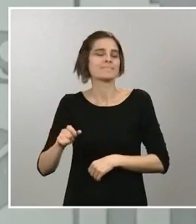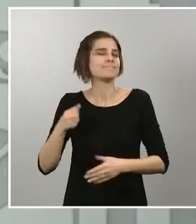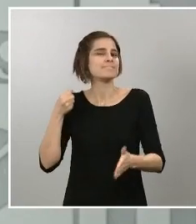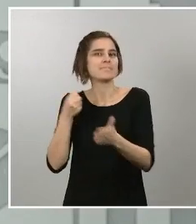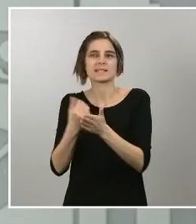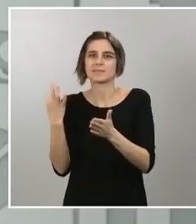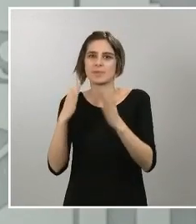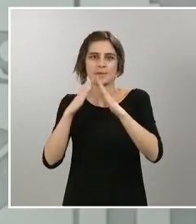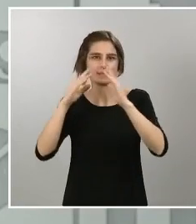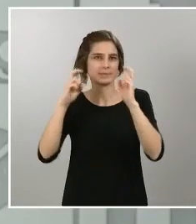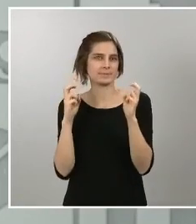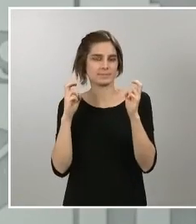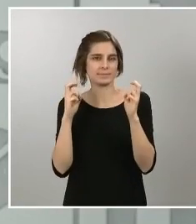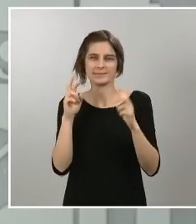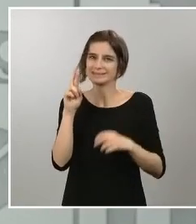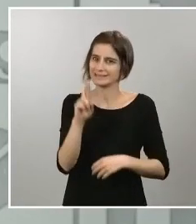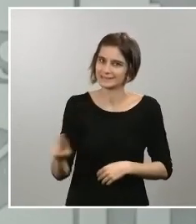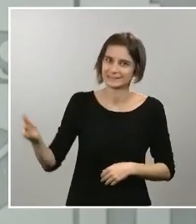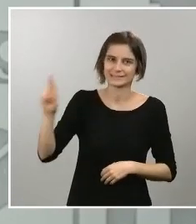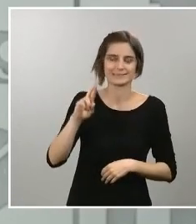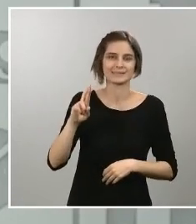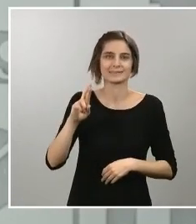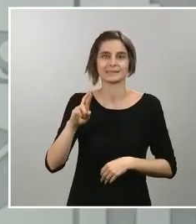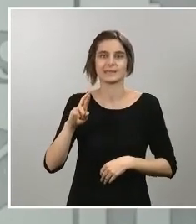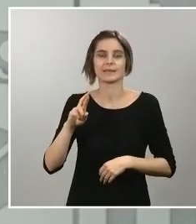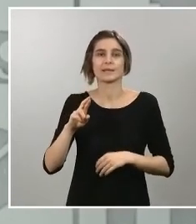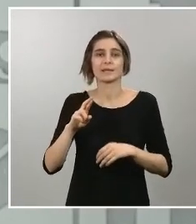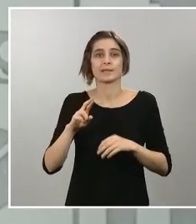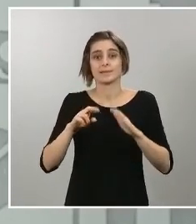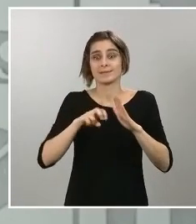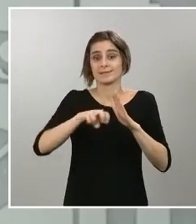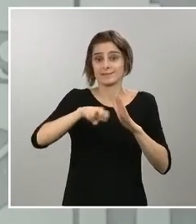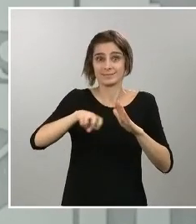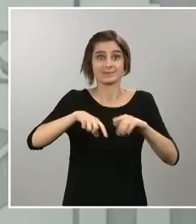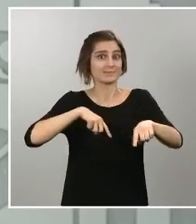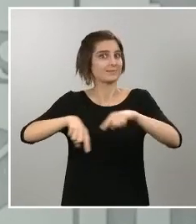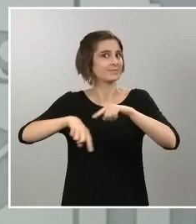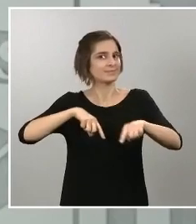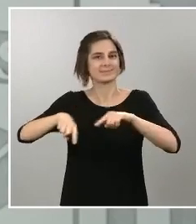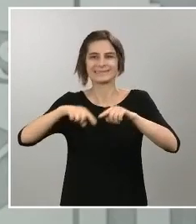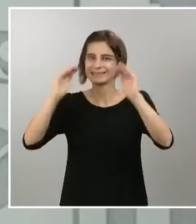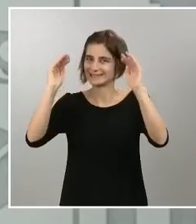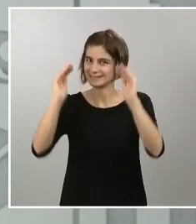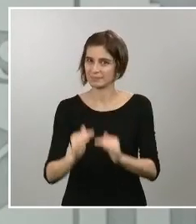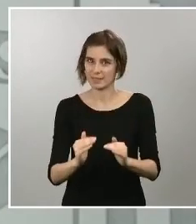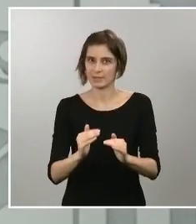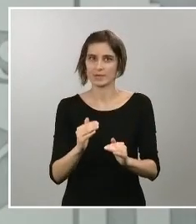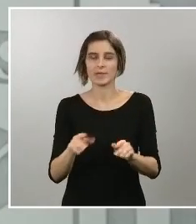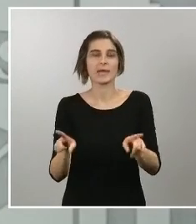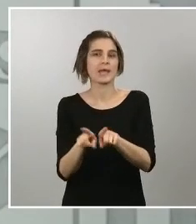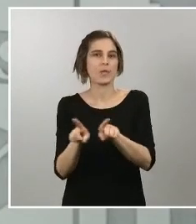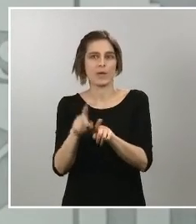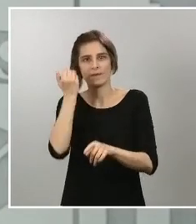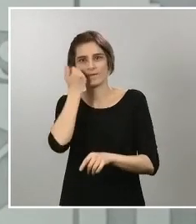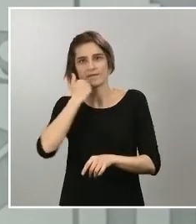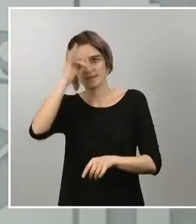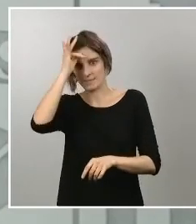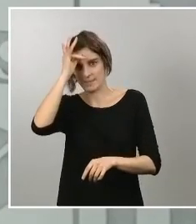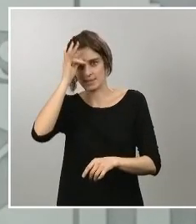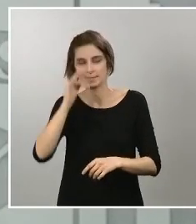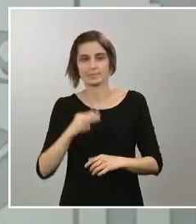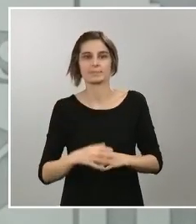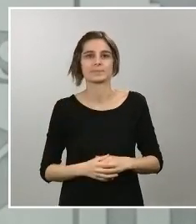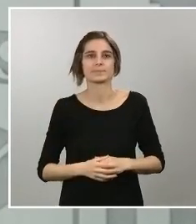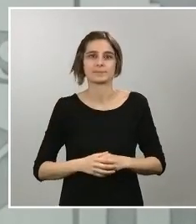reduciendo la movilidad a niveles similares a los que ocurren durante los fines de semana. Para ello, aprovechando